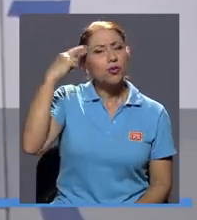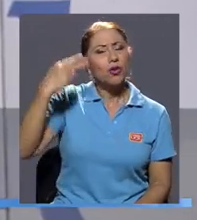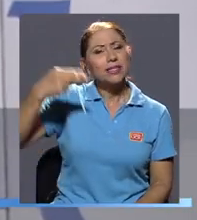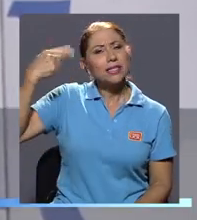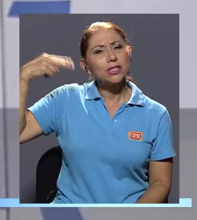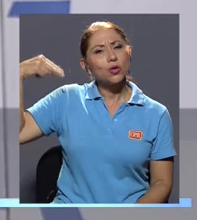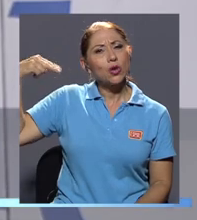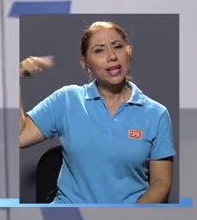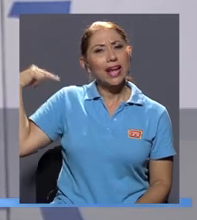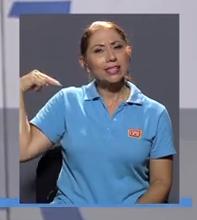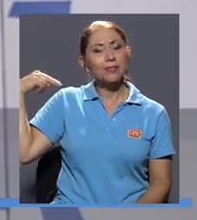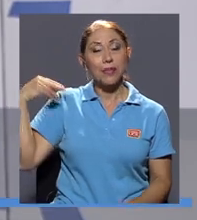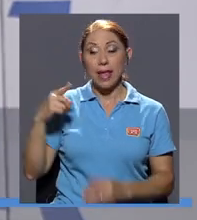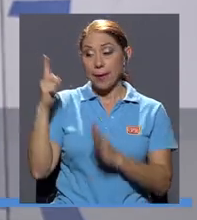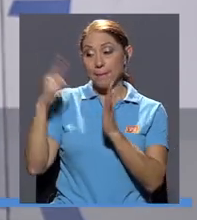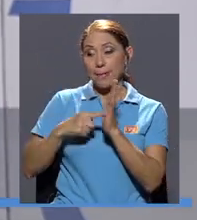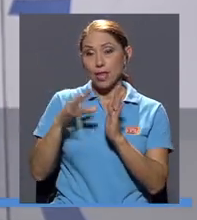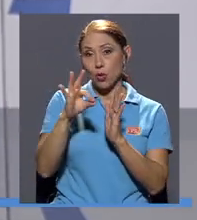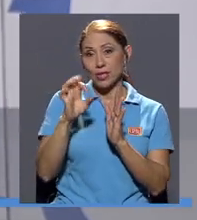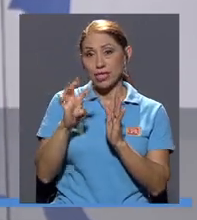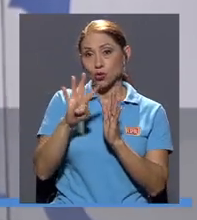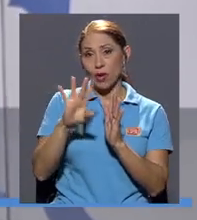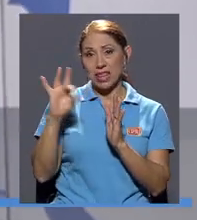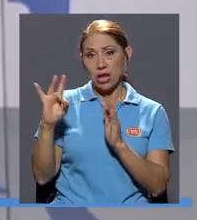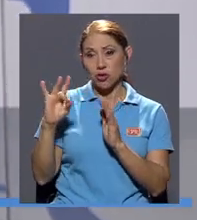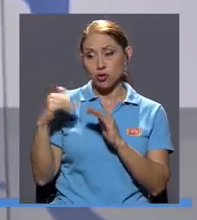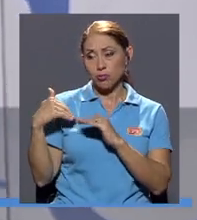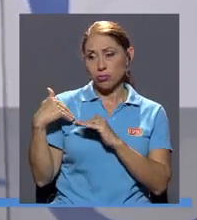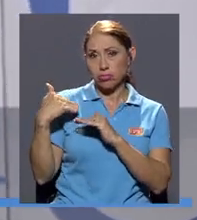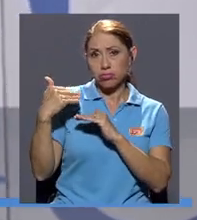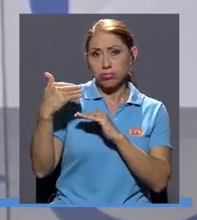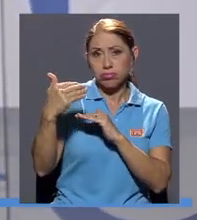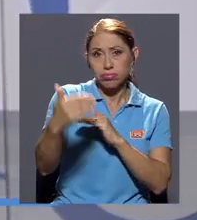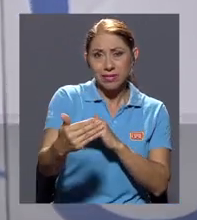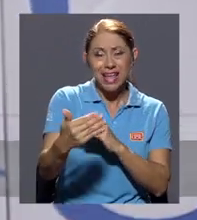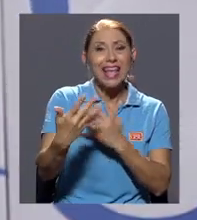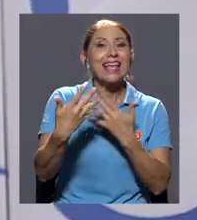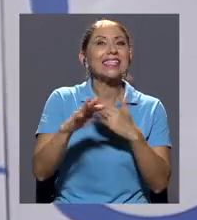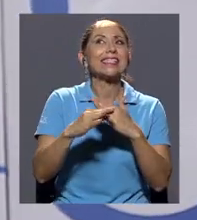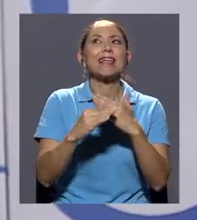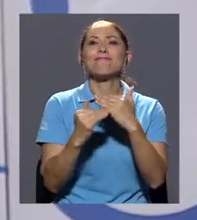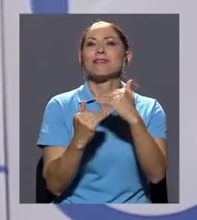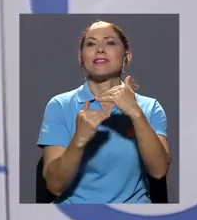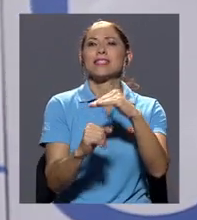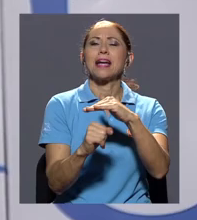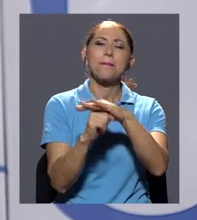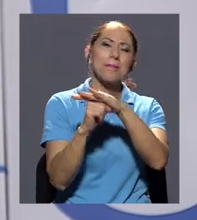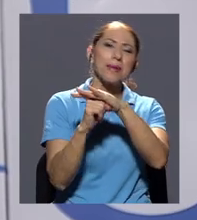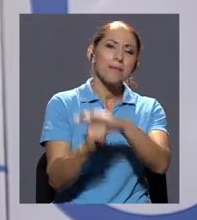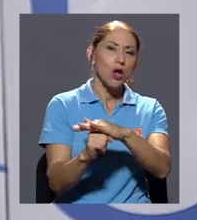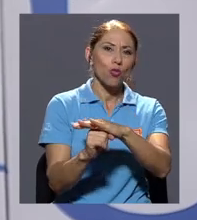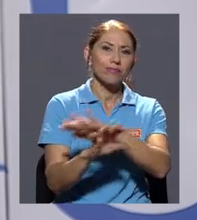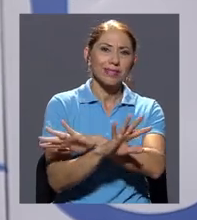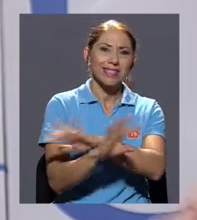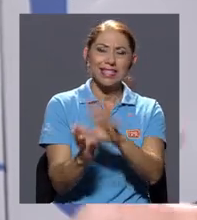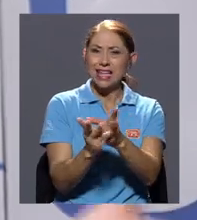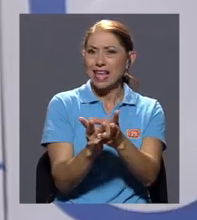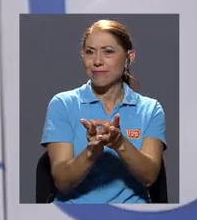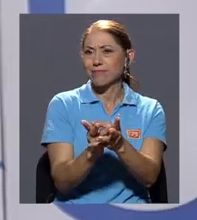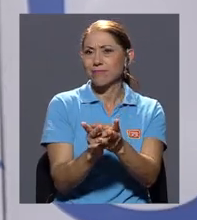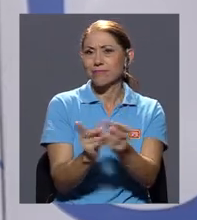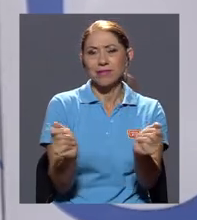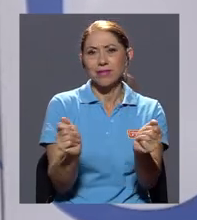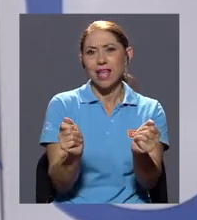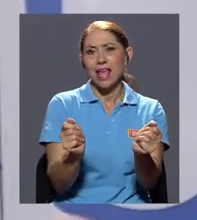luego de 1948, básicamente se reprimió, se asesinó, se disolvió, se asesinaron dirigentes